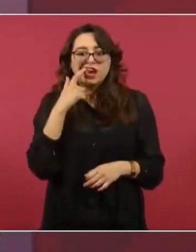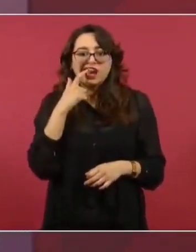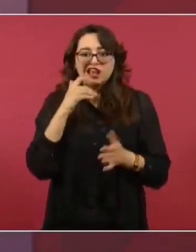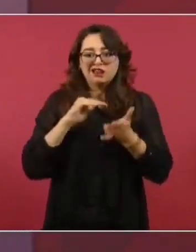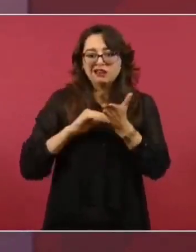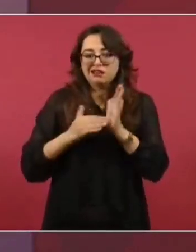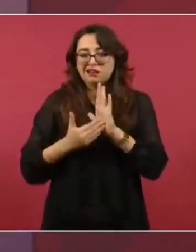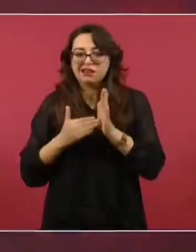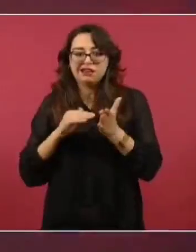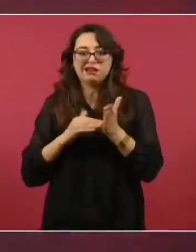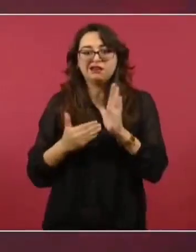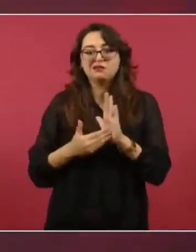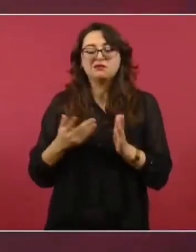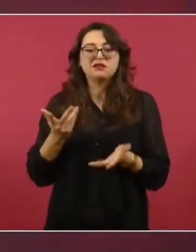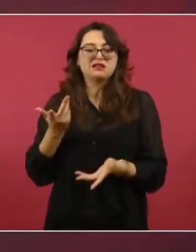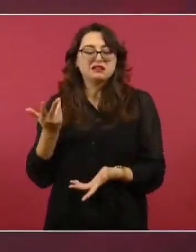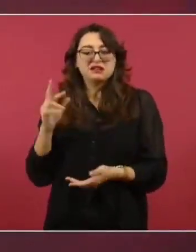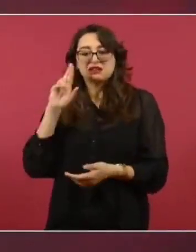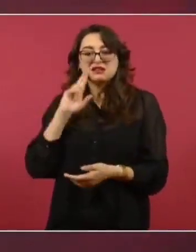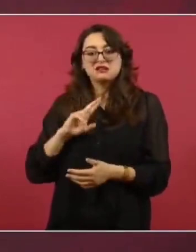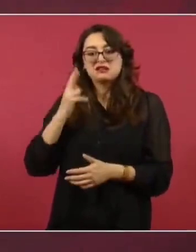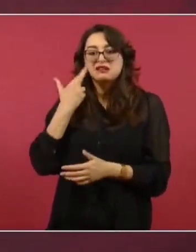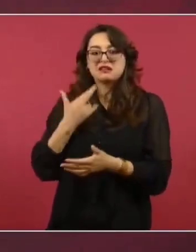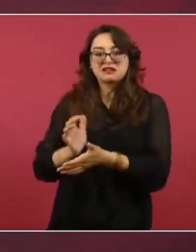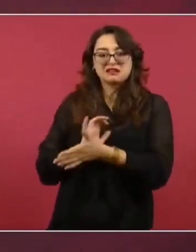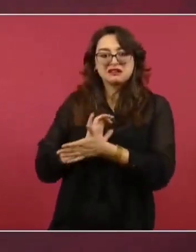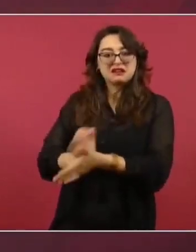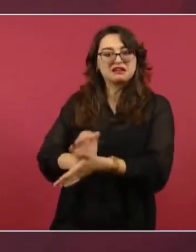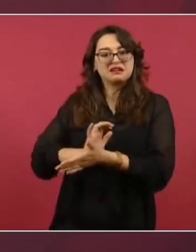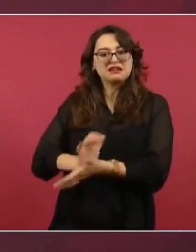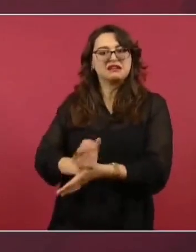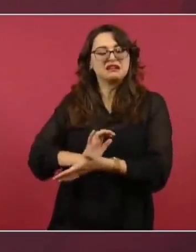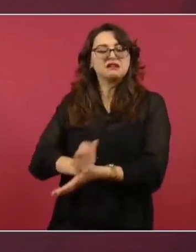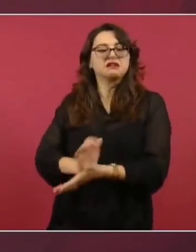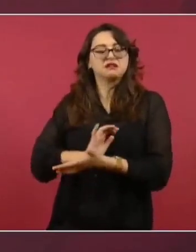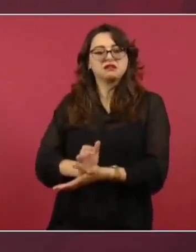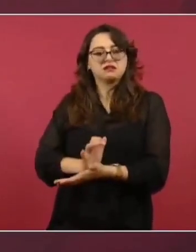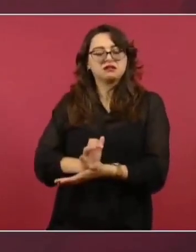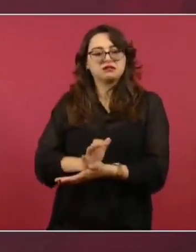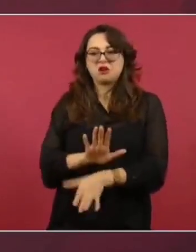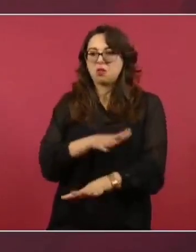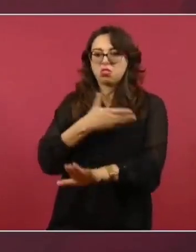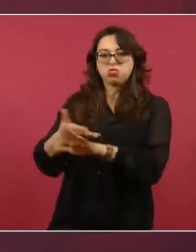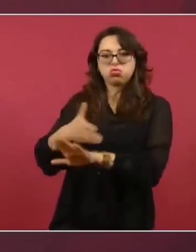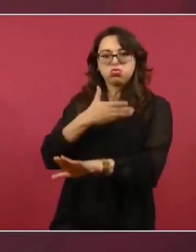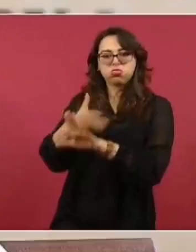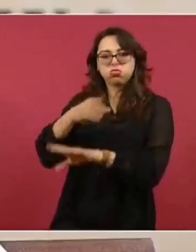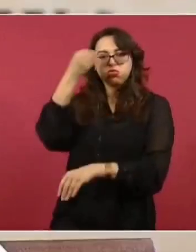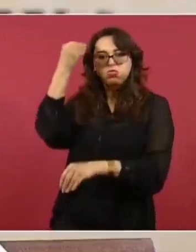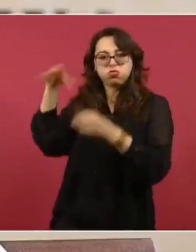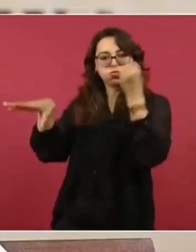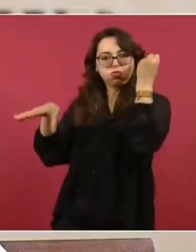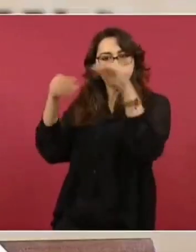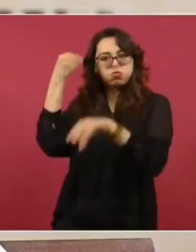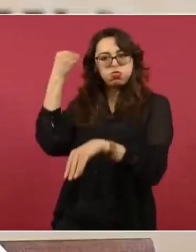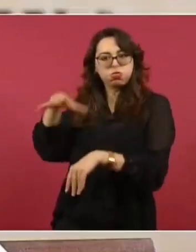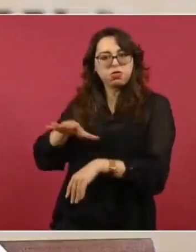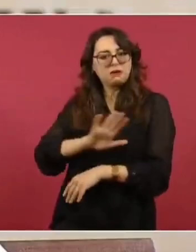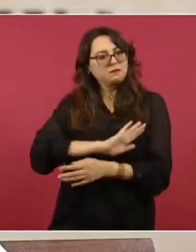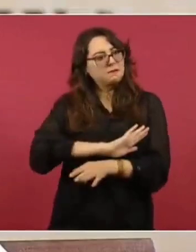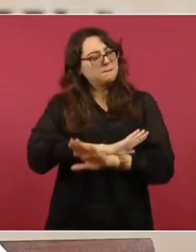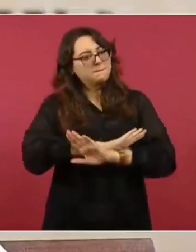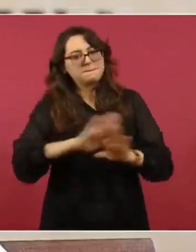una estrategia racista y falsa en contra de nuestro país. Y lo vamos a estar diciendo claramente,